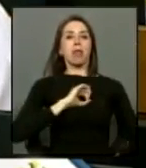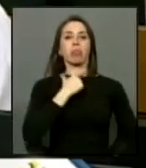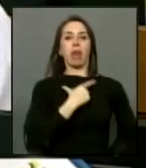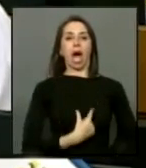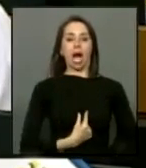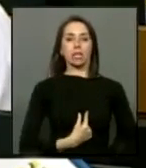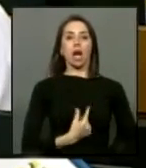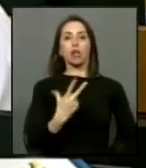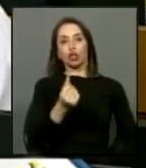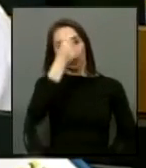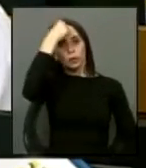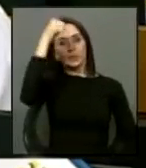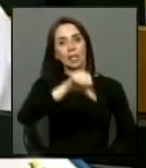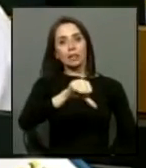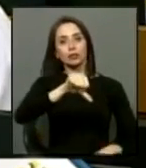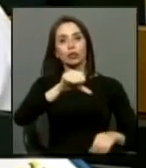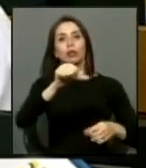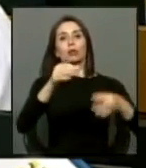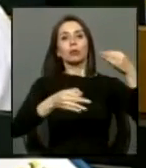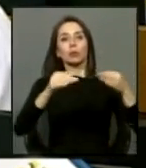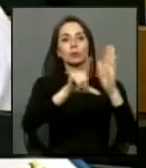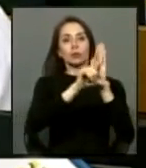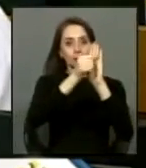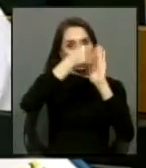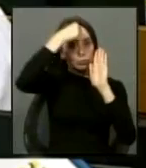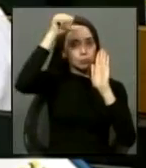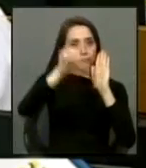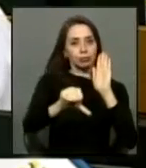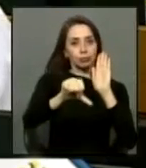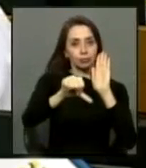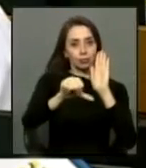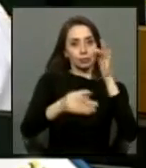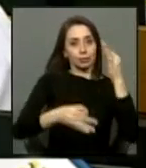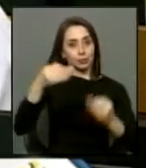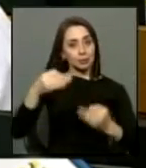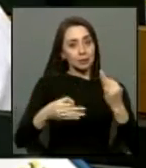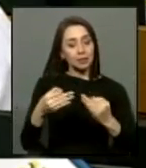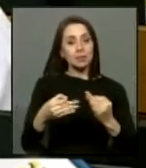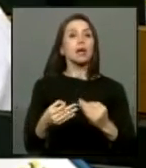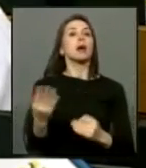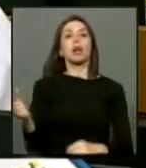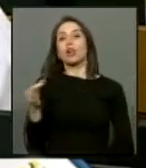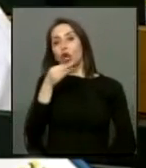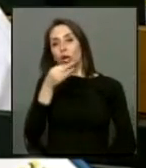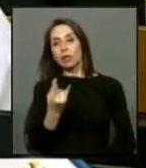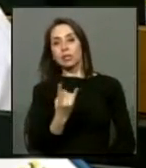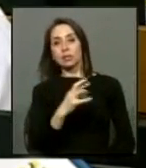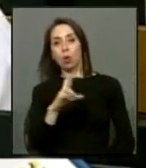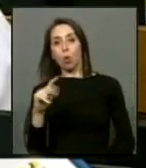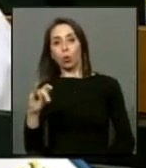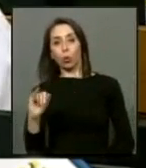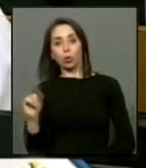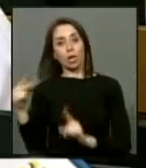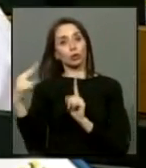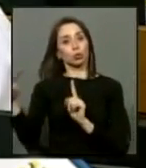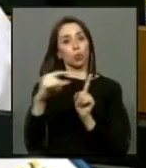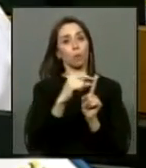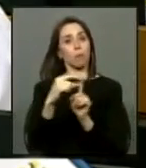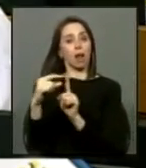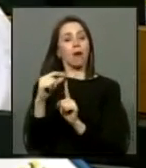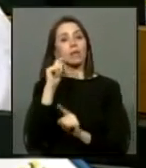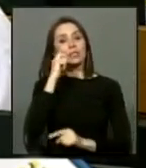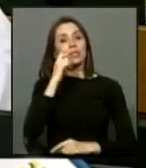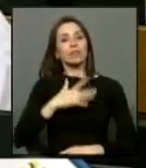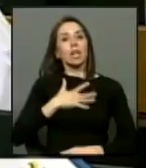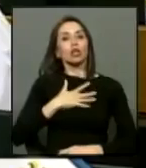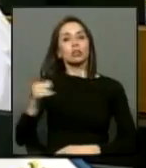estar sancionándole con las penas que hoy día le impone por el judicial por eso las palabras de Urrutia representan el sentir de